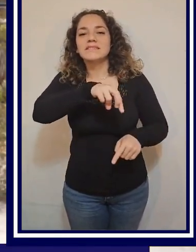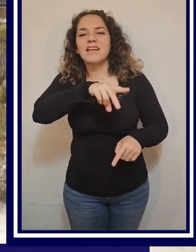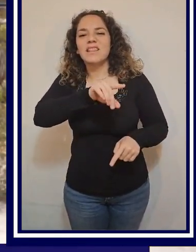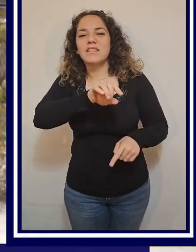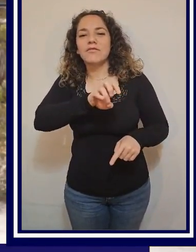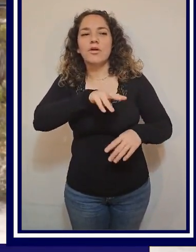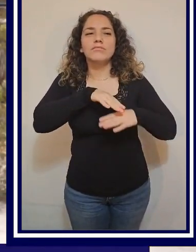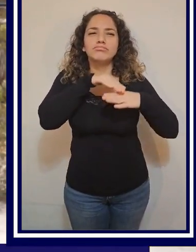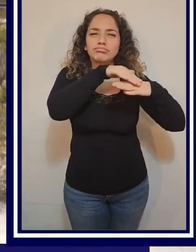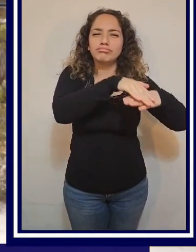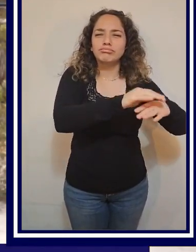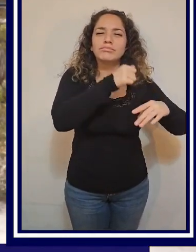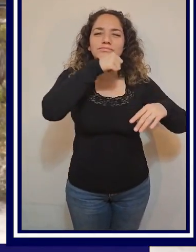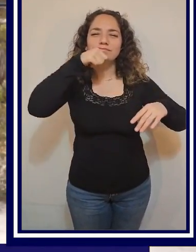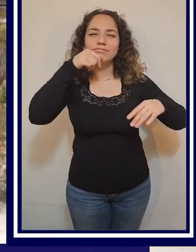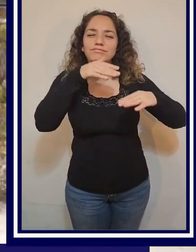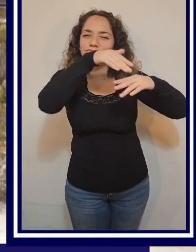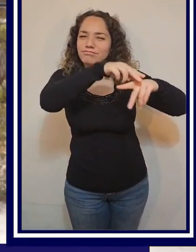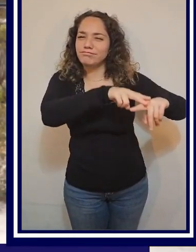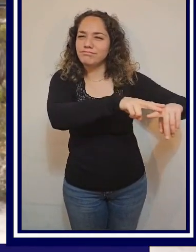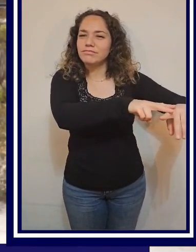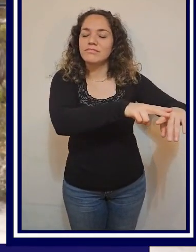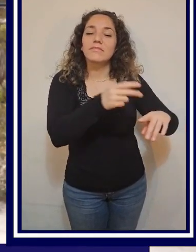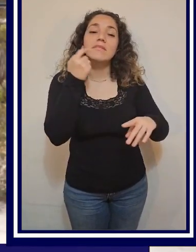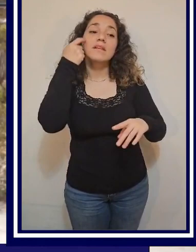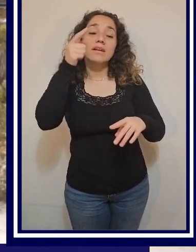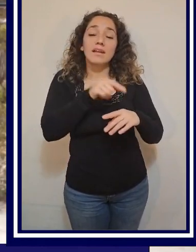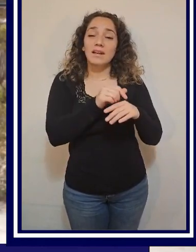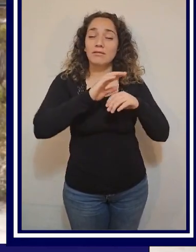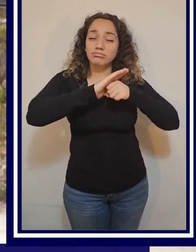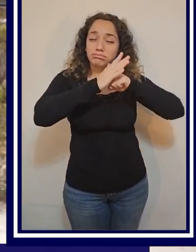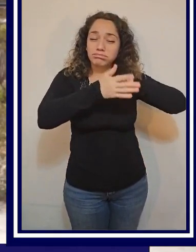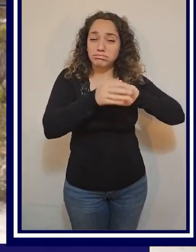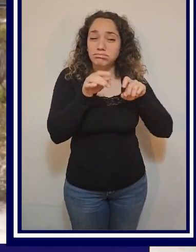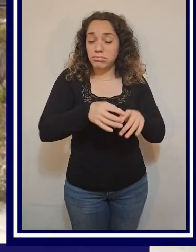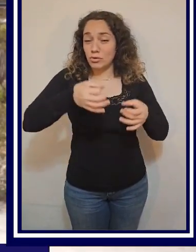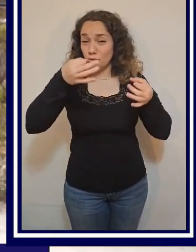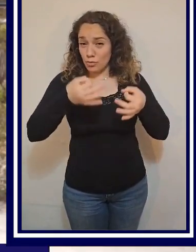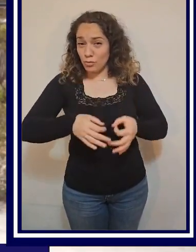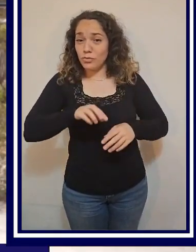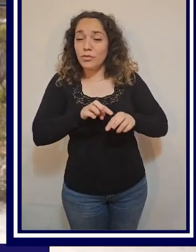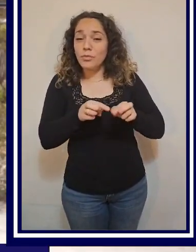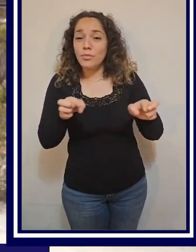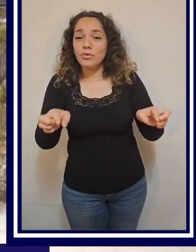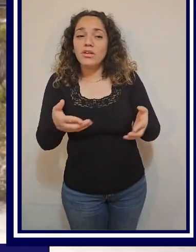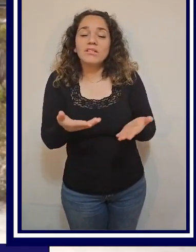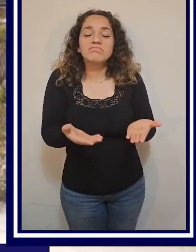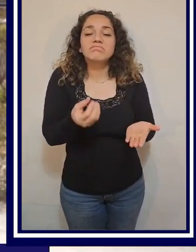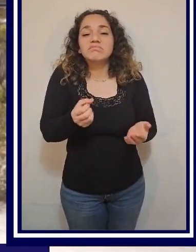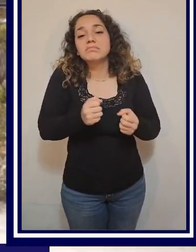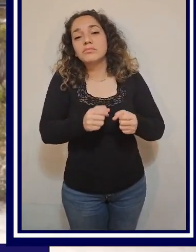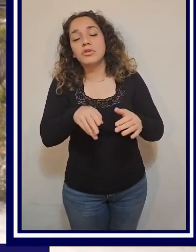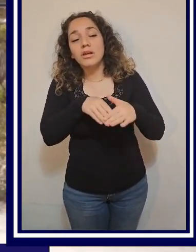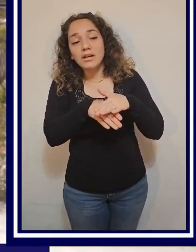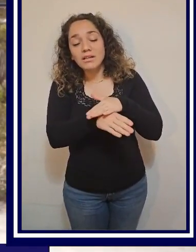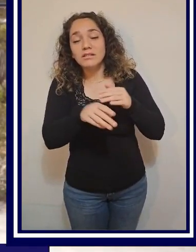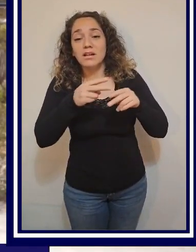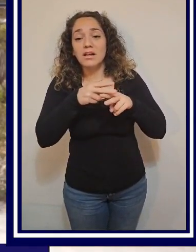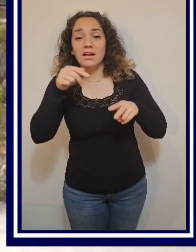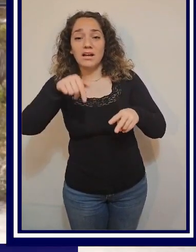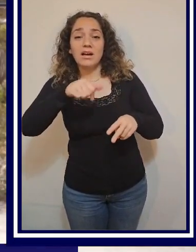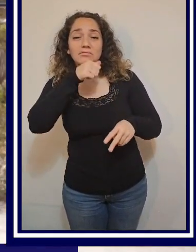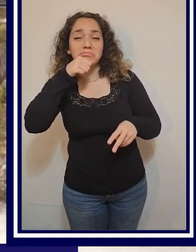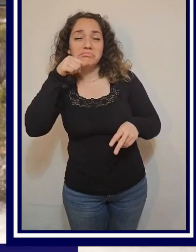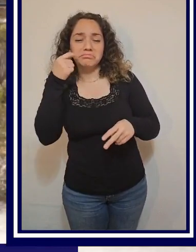en la pandemia se generó justo la oportunidad de que podía hacer sandboard